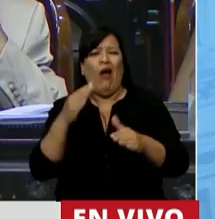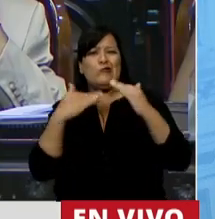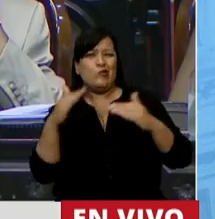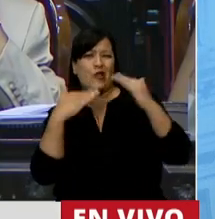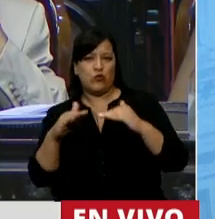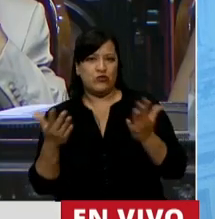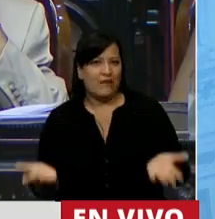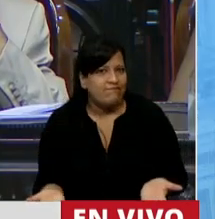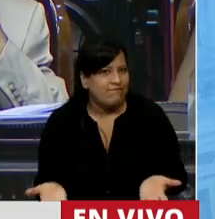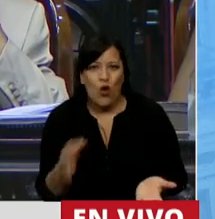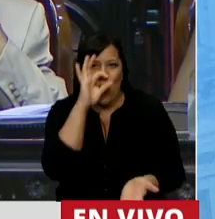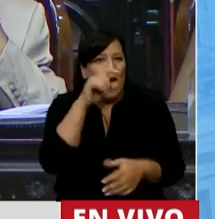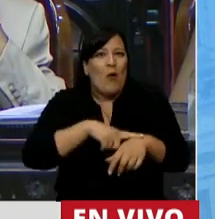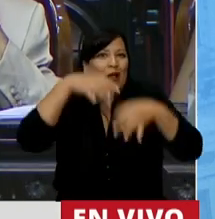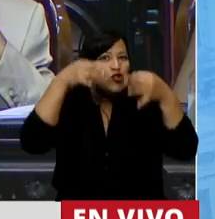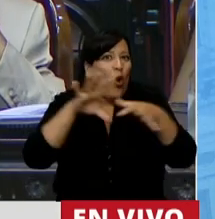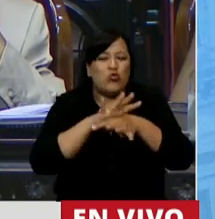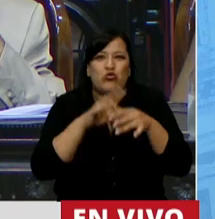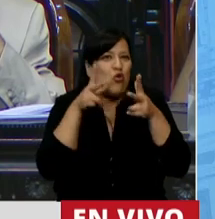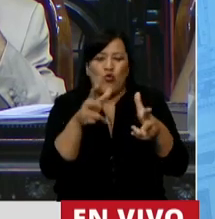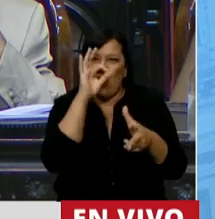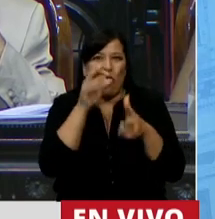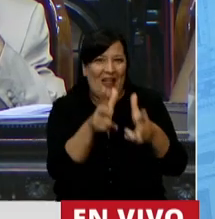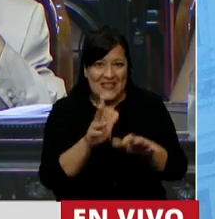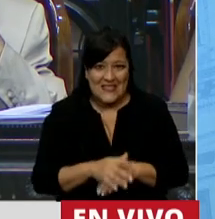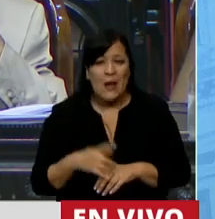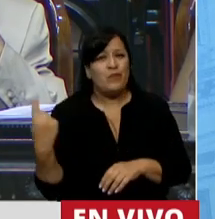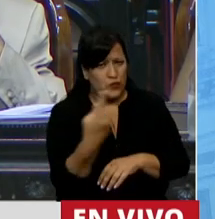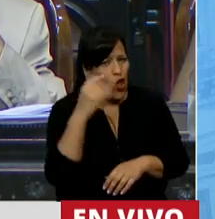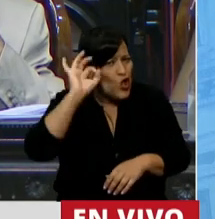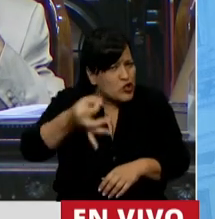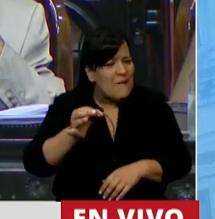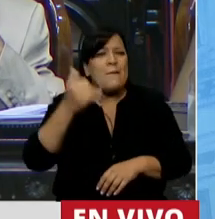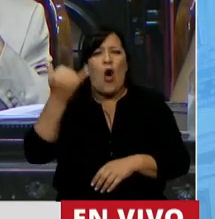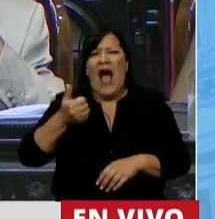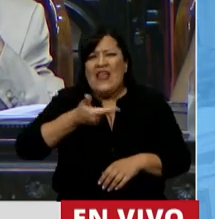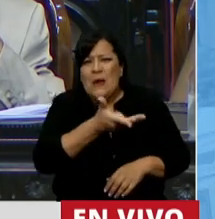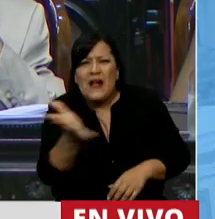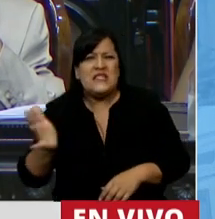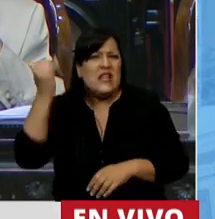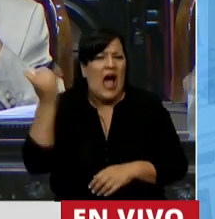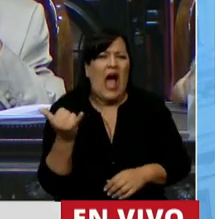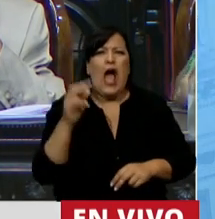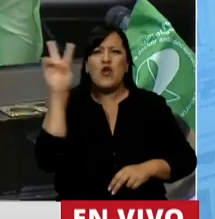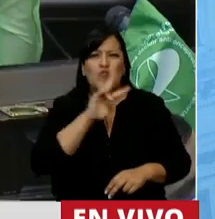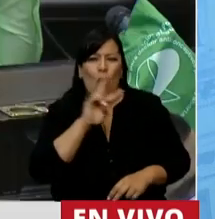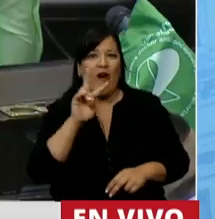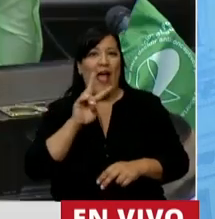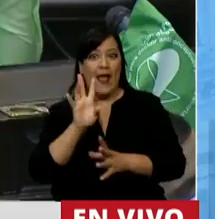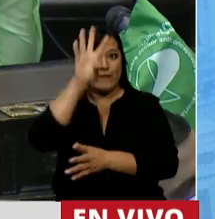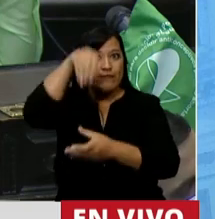Y sabemos que cuando ingresamos más mujeres y diversidades, traemos una agenda propia.